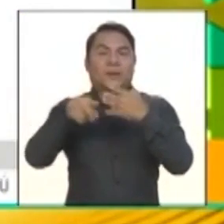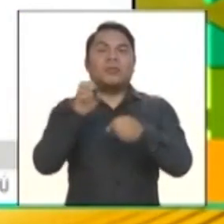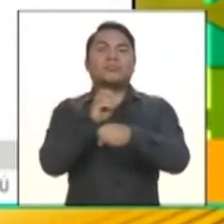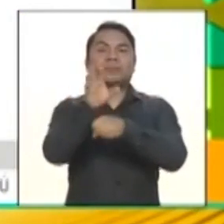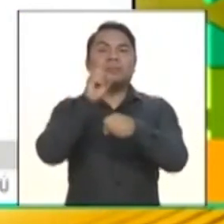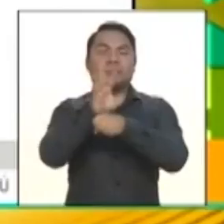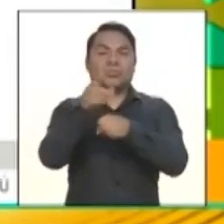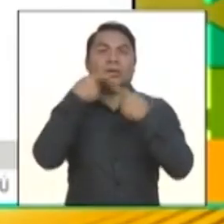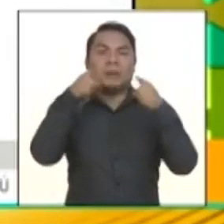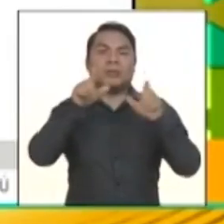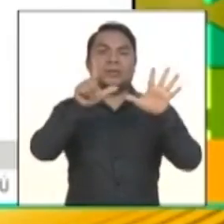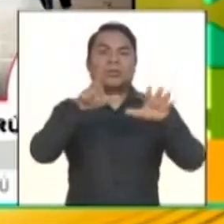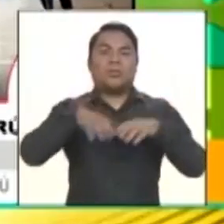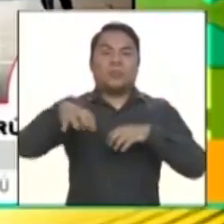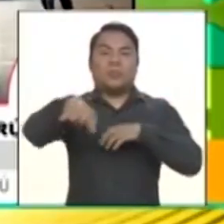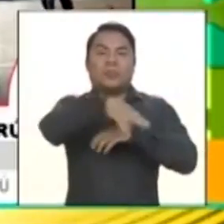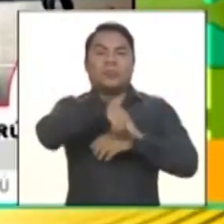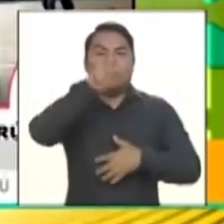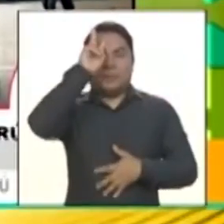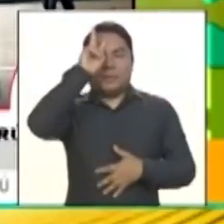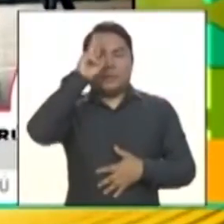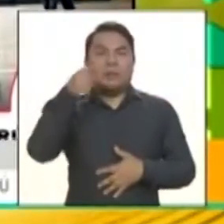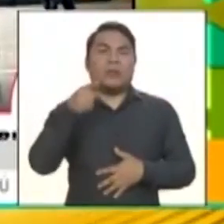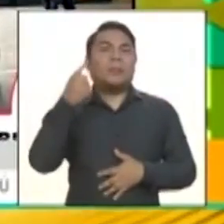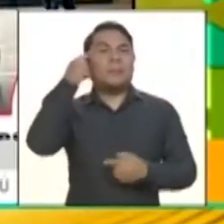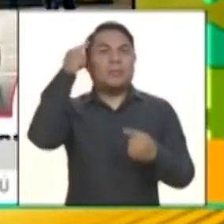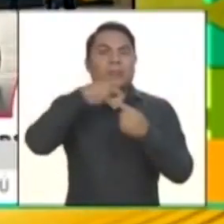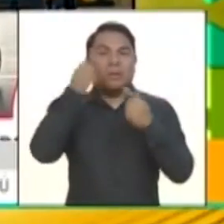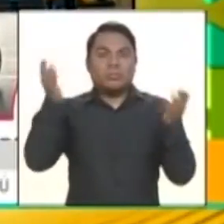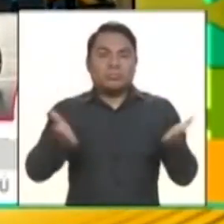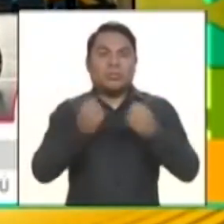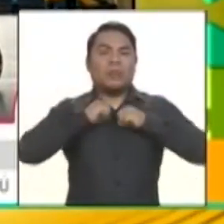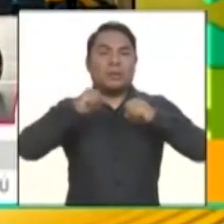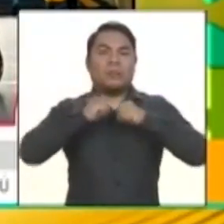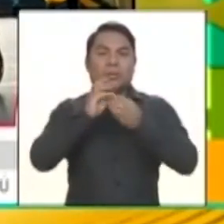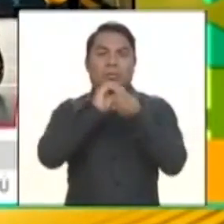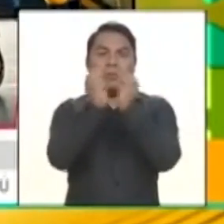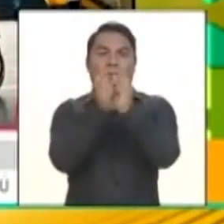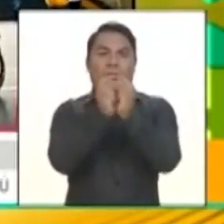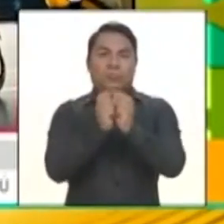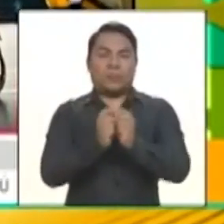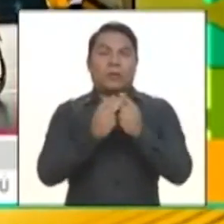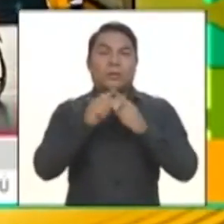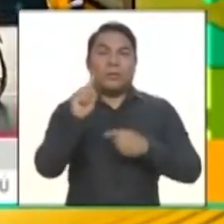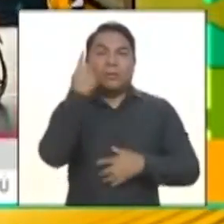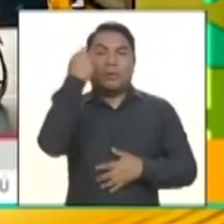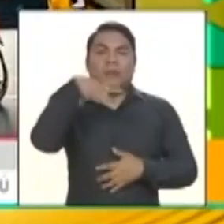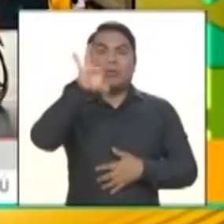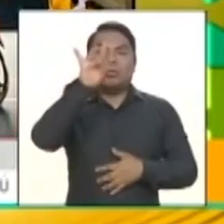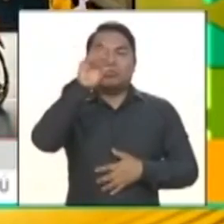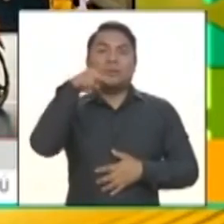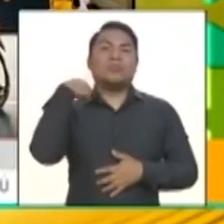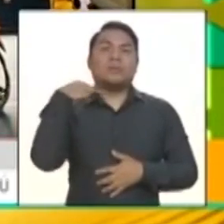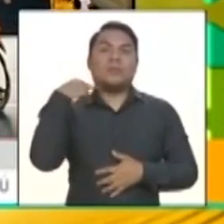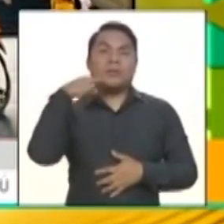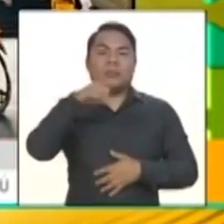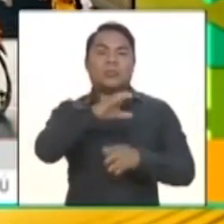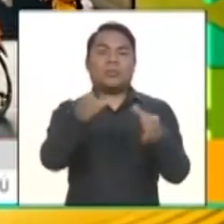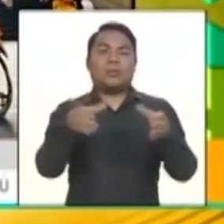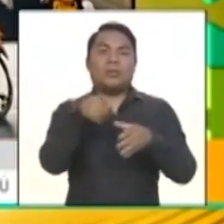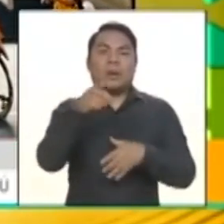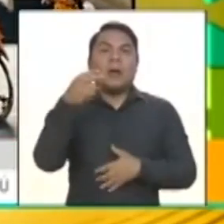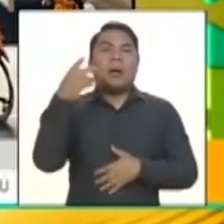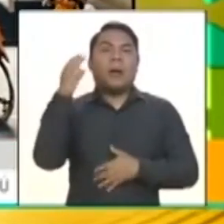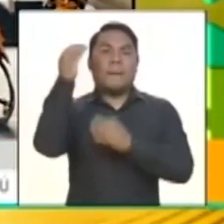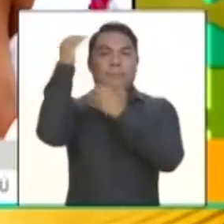siete ciudades del Perú, con la finalidad de promover el deporte adaptado. La primera será el 18 de noviembre en la ciudad de